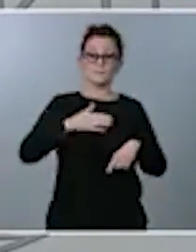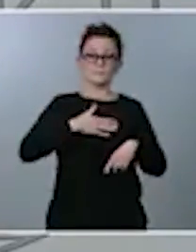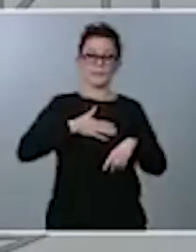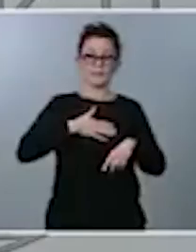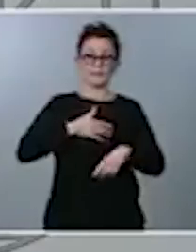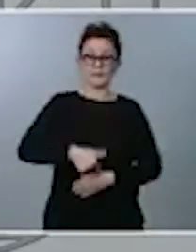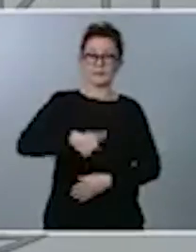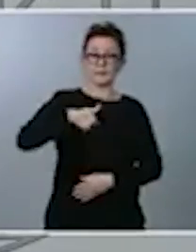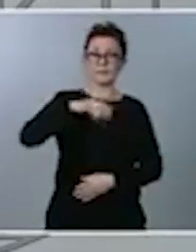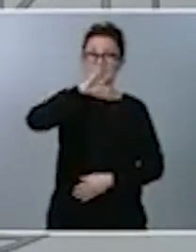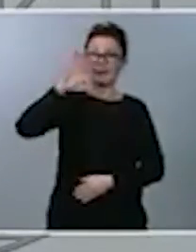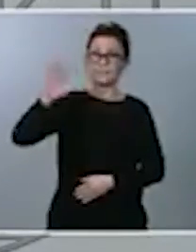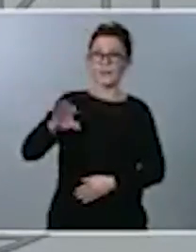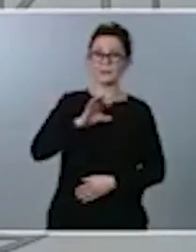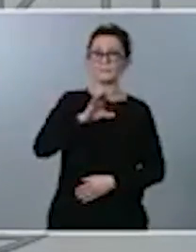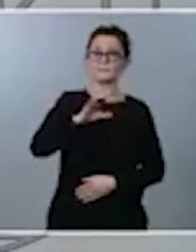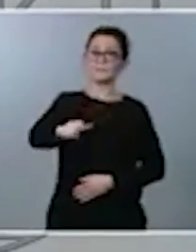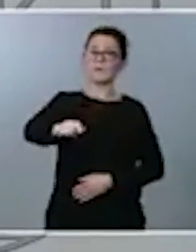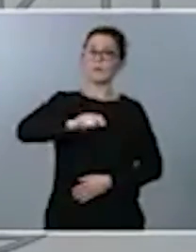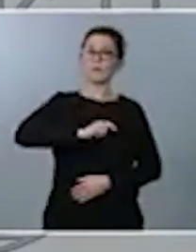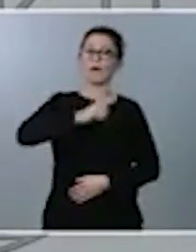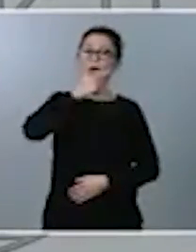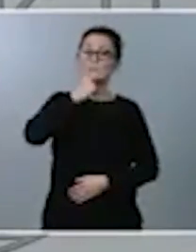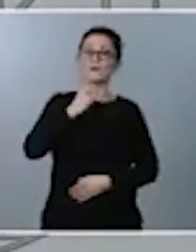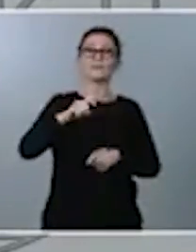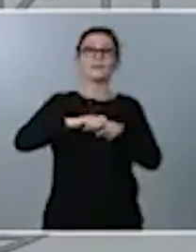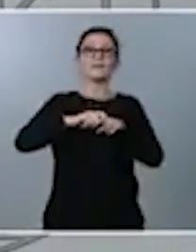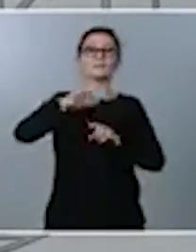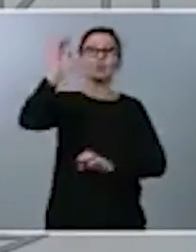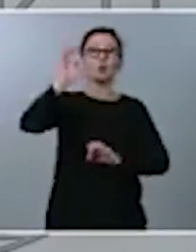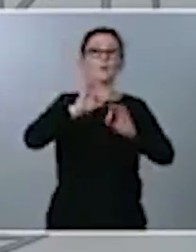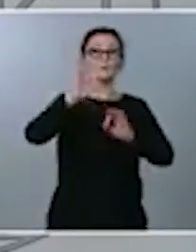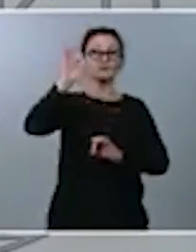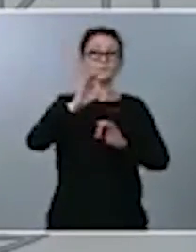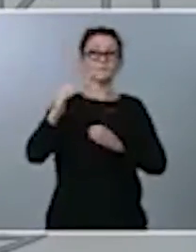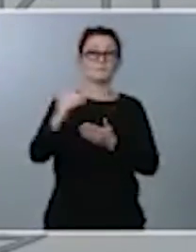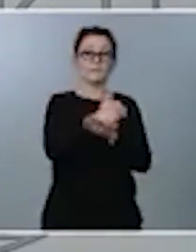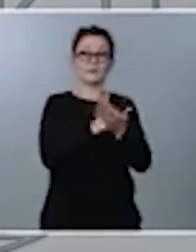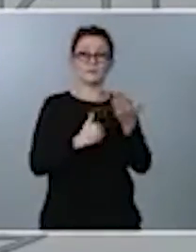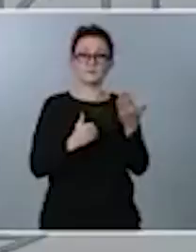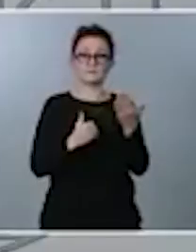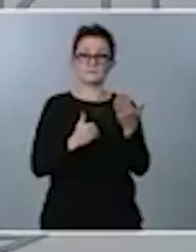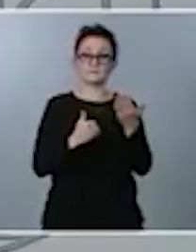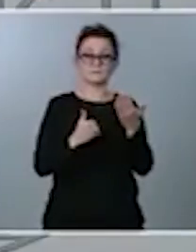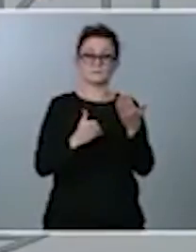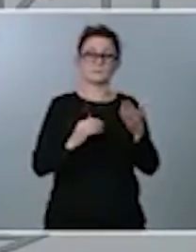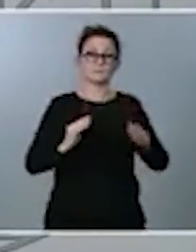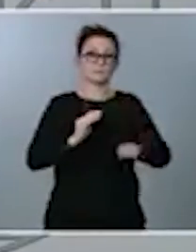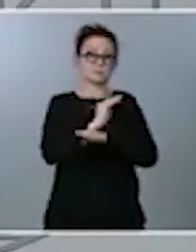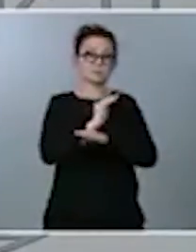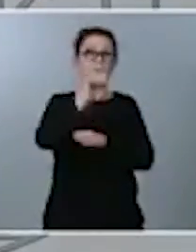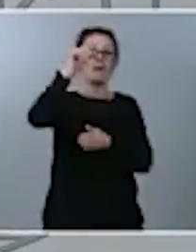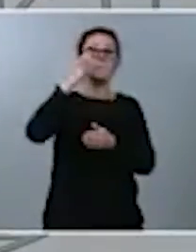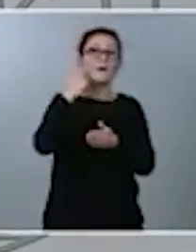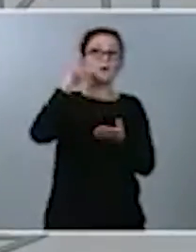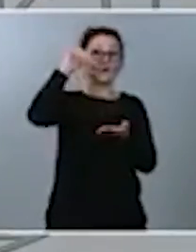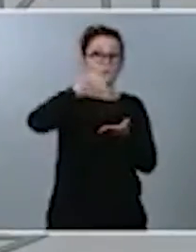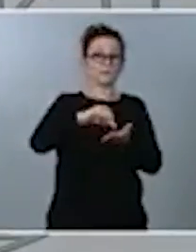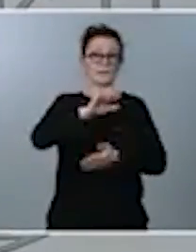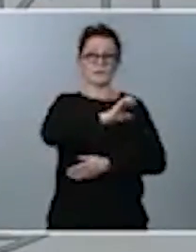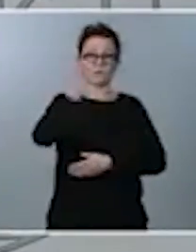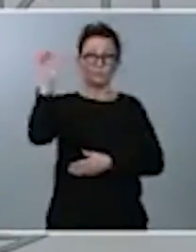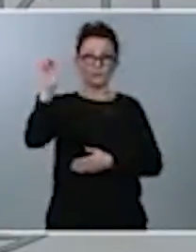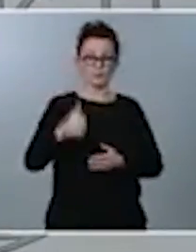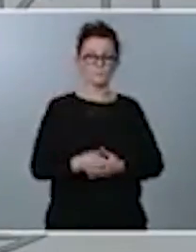las facilidades en el tipo de interés que se están impulsando por parte del Banco Central Europeo. Este,